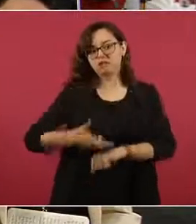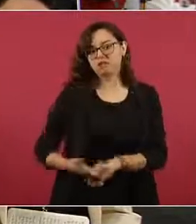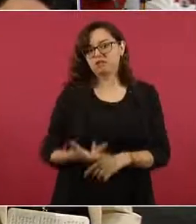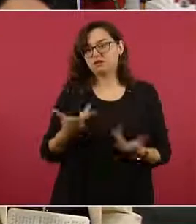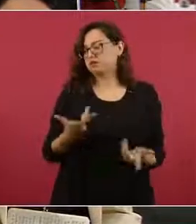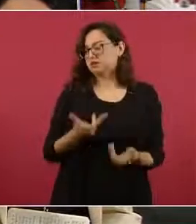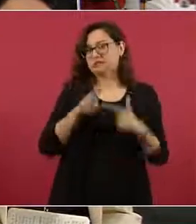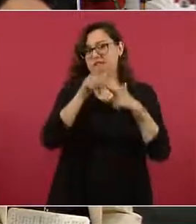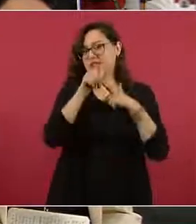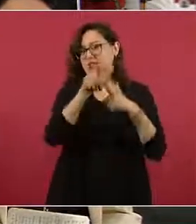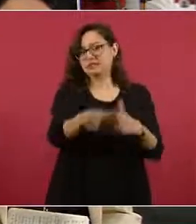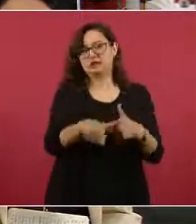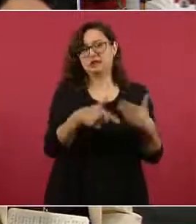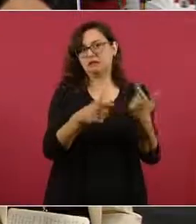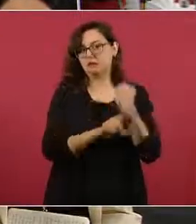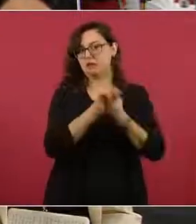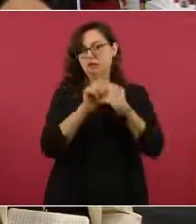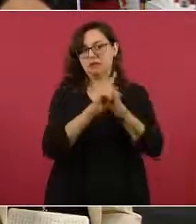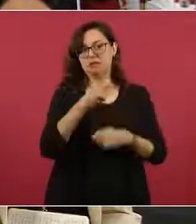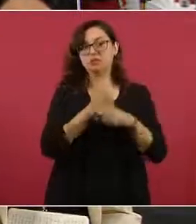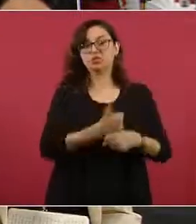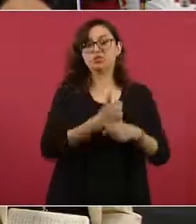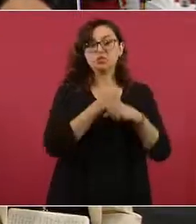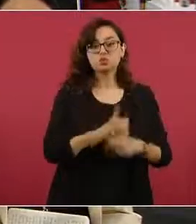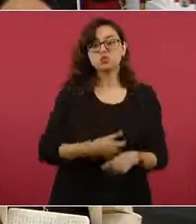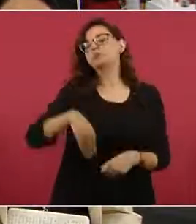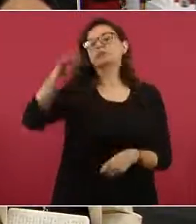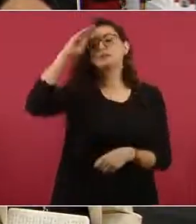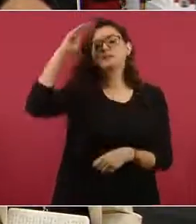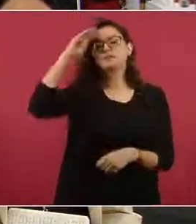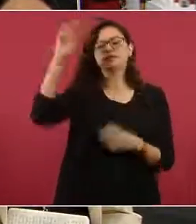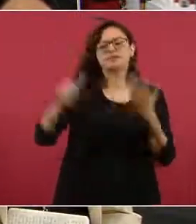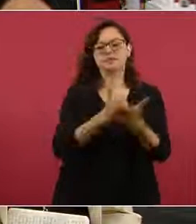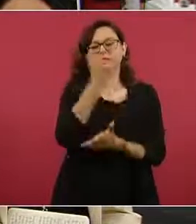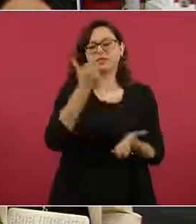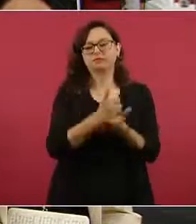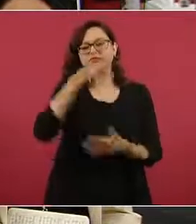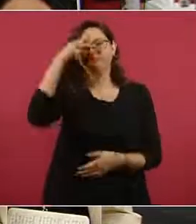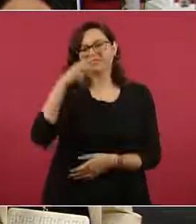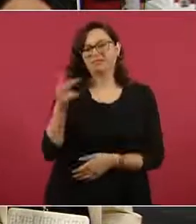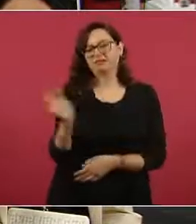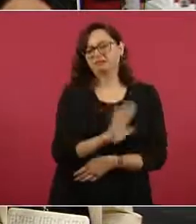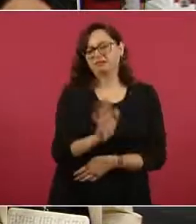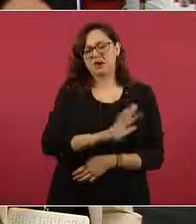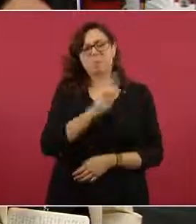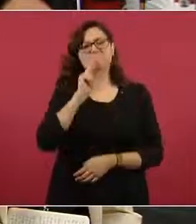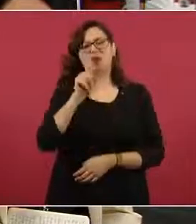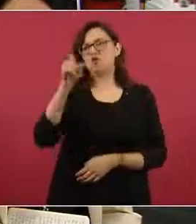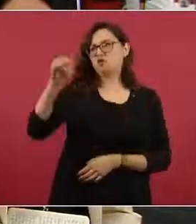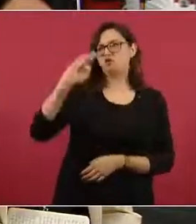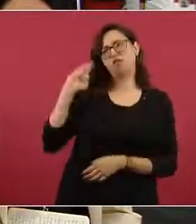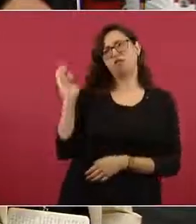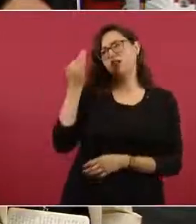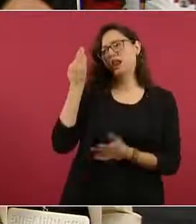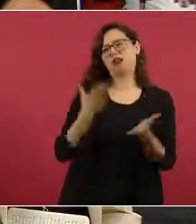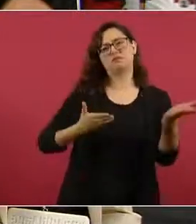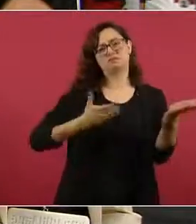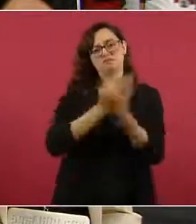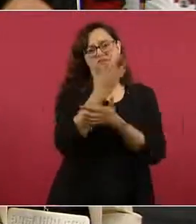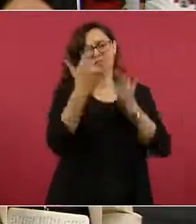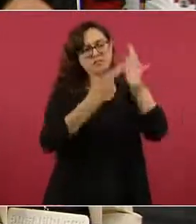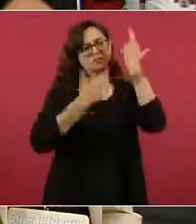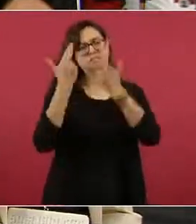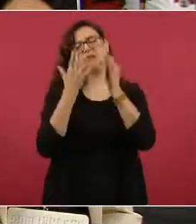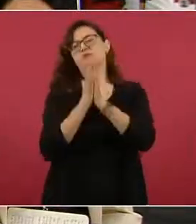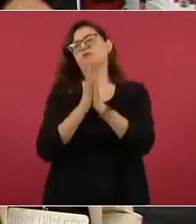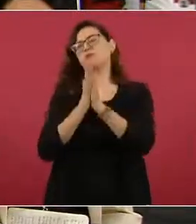estructurista ajeno, a lo mejor al gobierno de la Ciudad de México, que haga una evaluación, realmente es lo único que piden ellos para que les